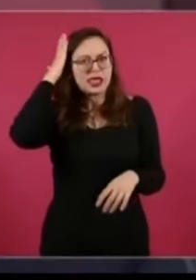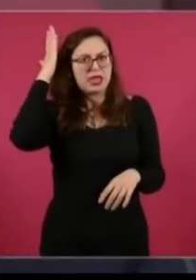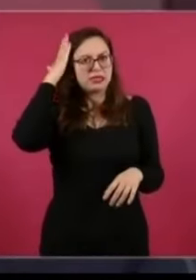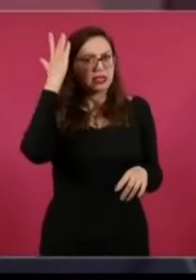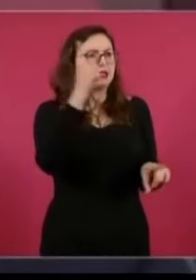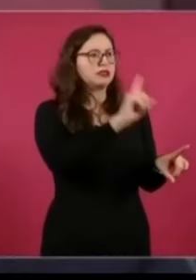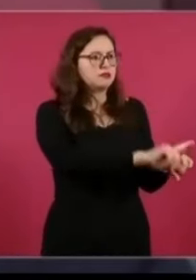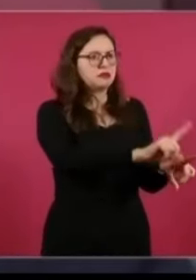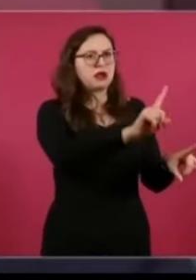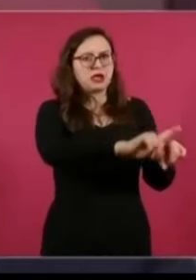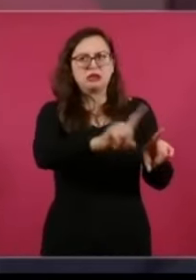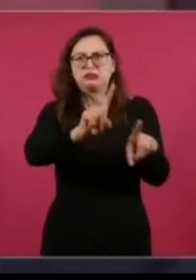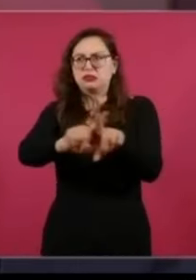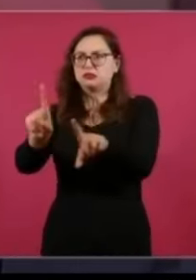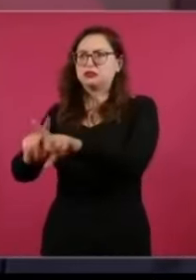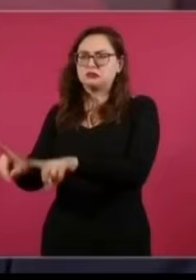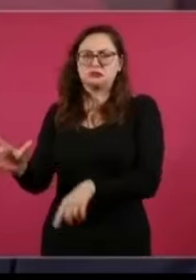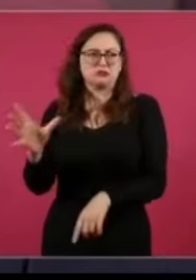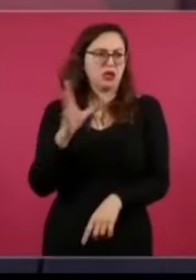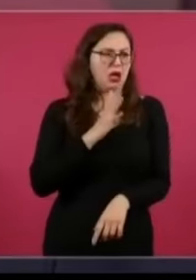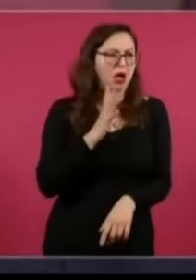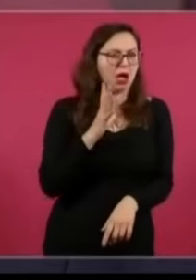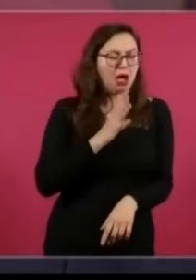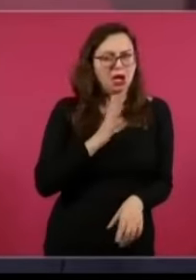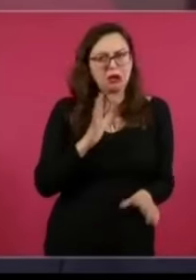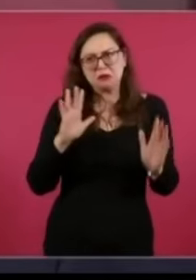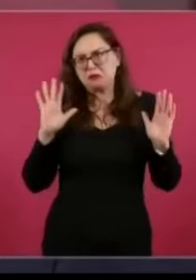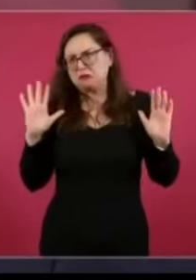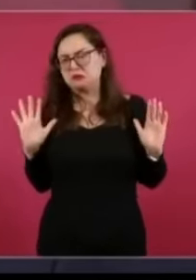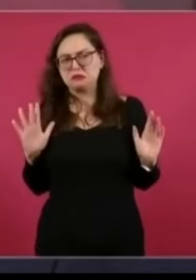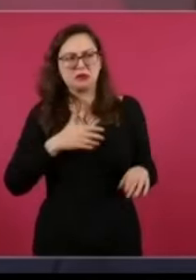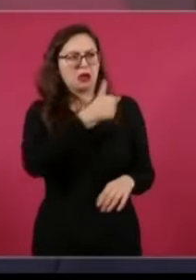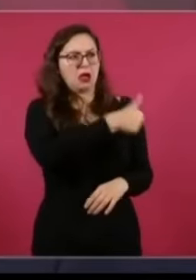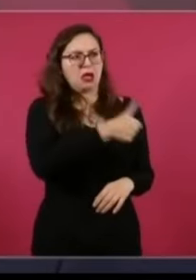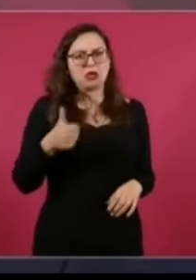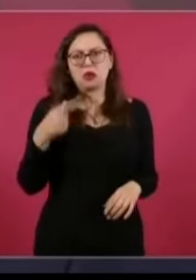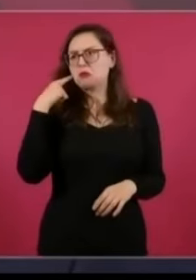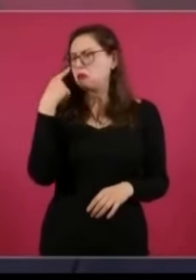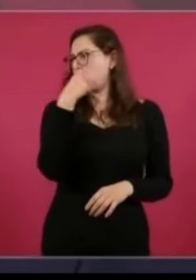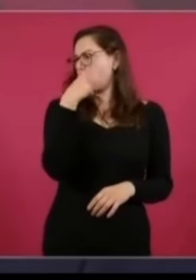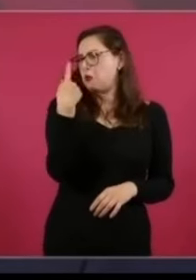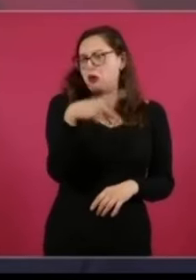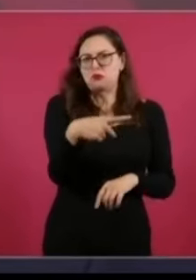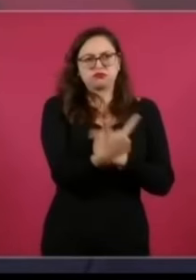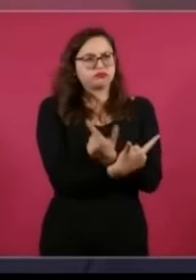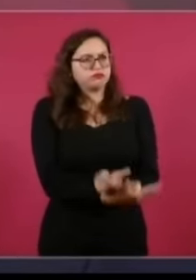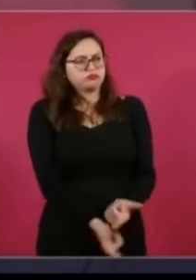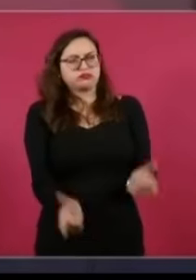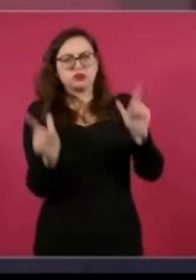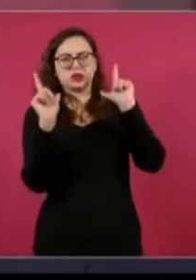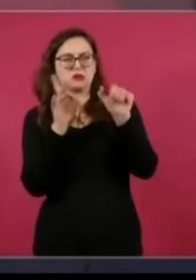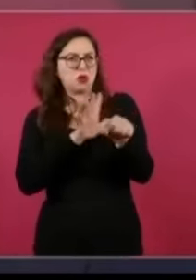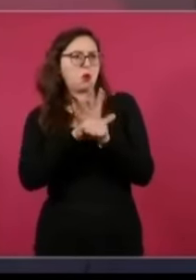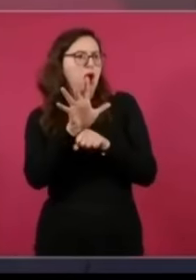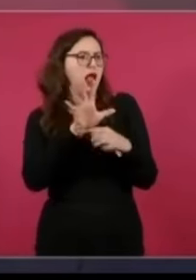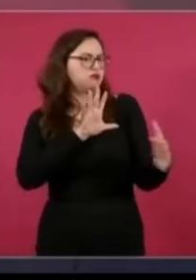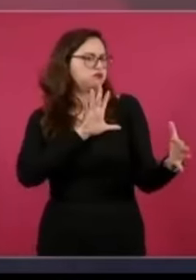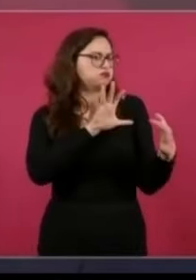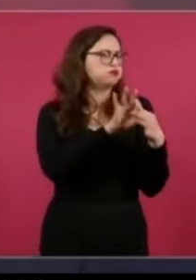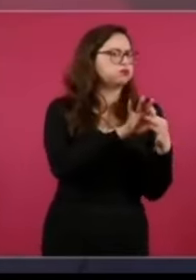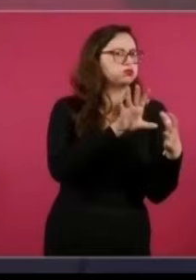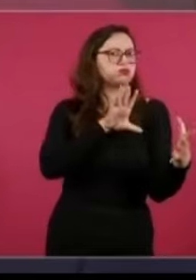no, no participamos, niego categóricamente haber participado en esta campaña de la que nos acusa de